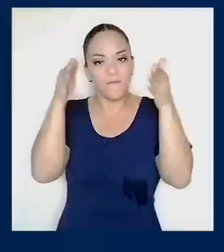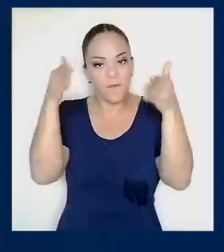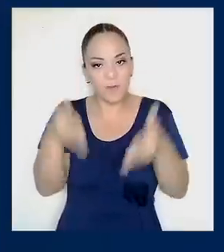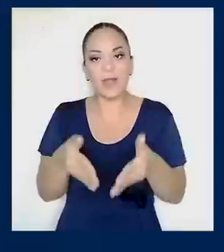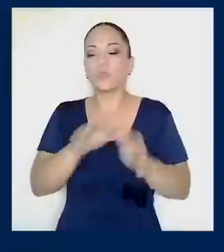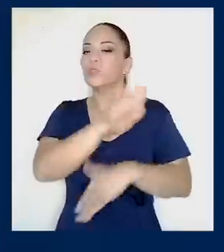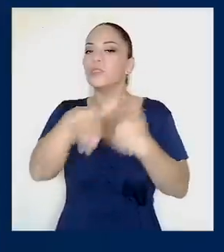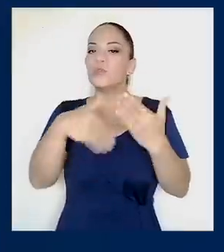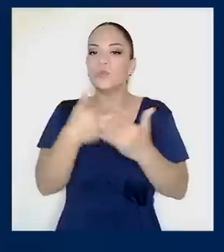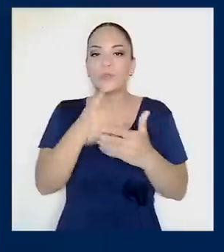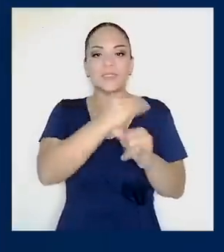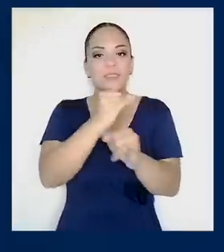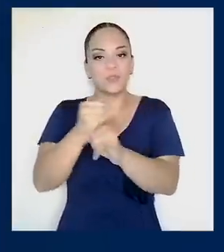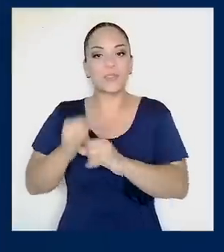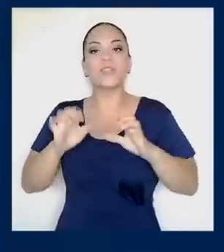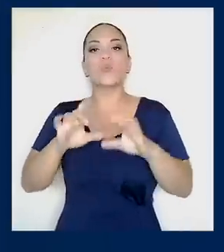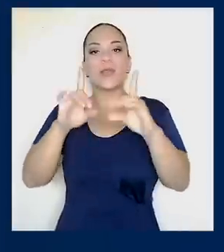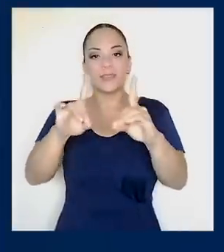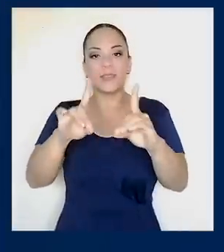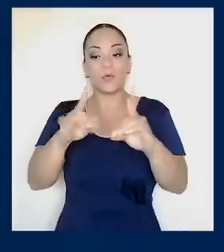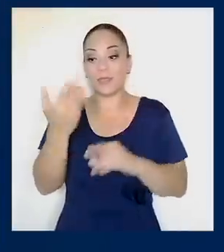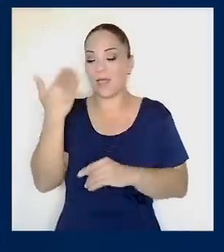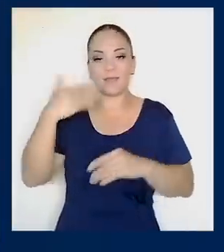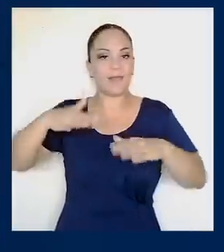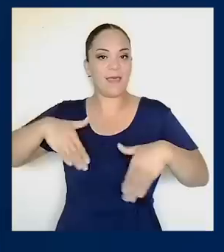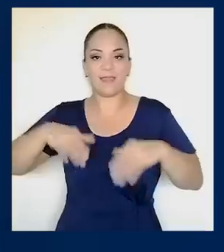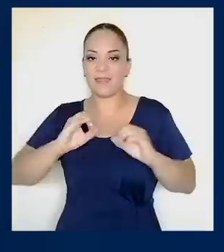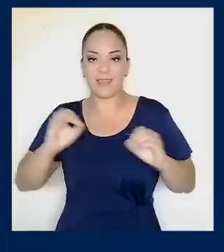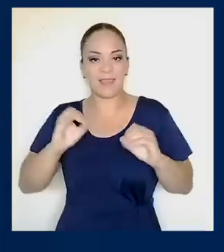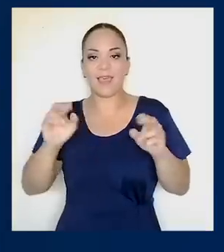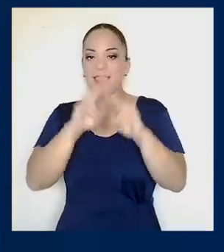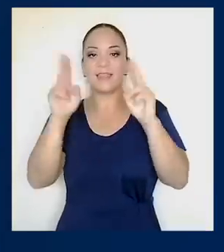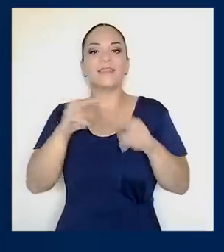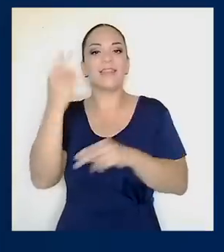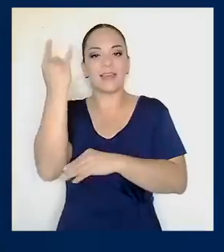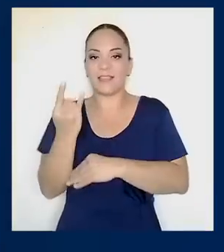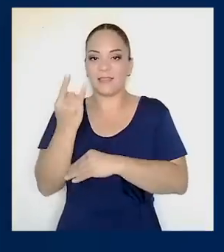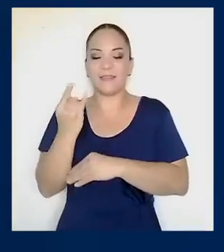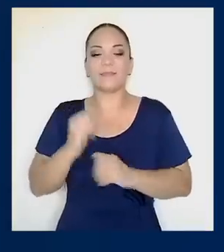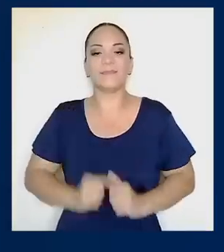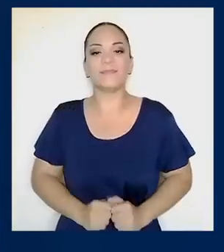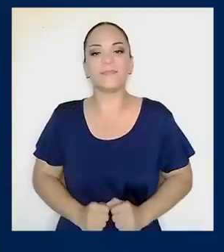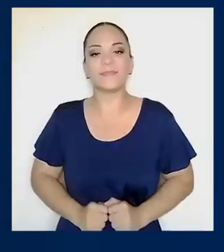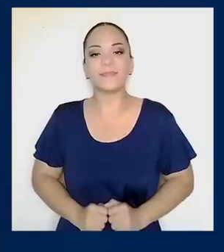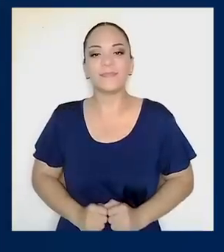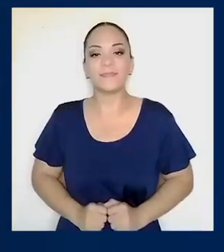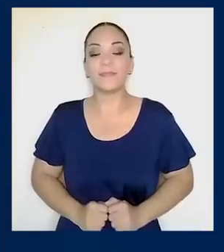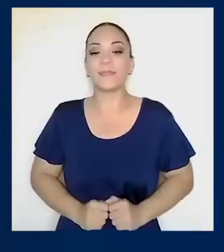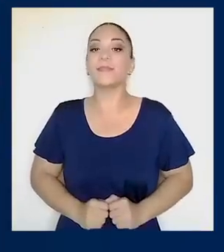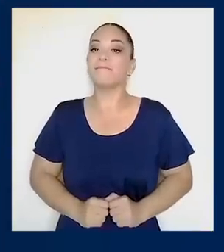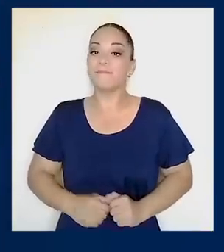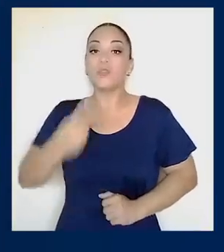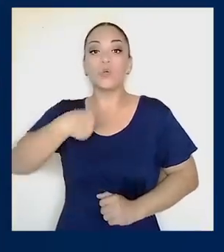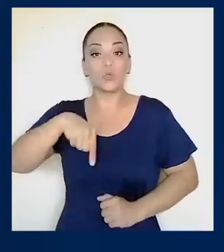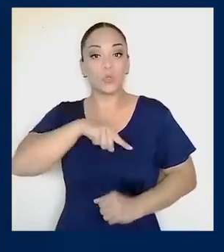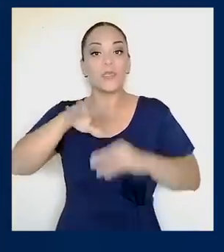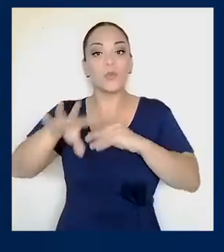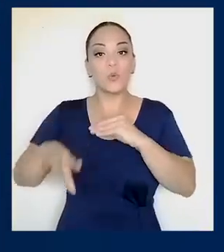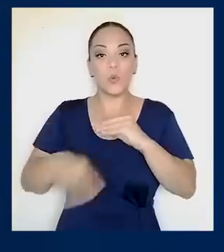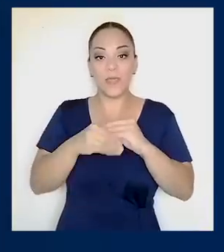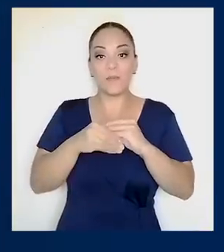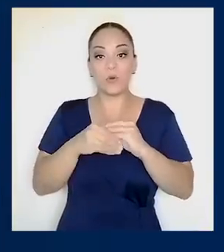enfocarnos en todos esos centros educativos que no contaban con Internet de ningún tipo. Además,